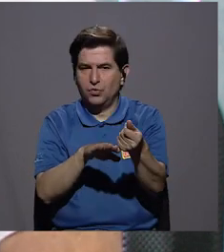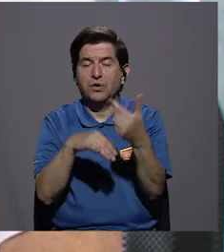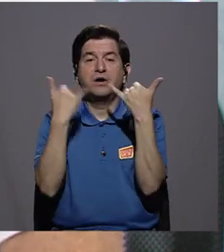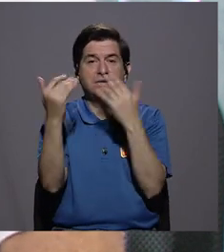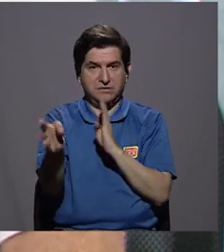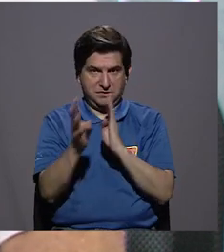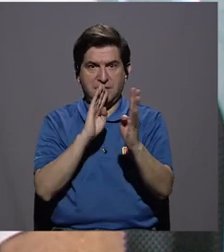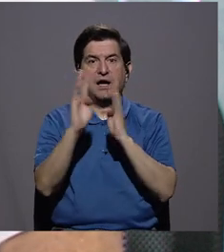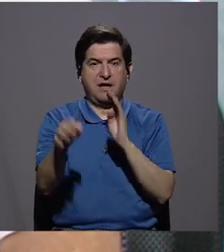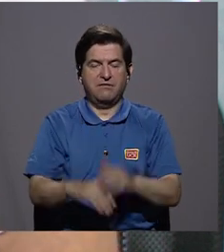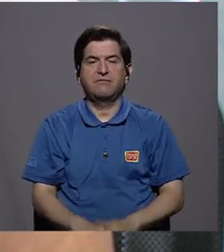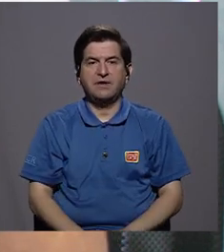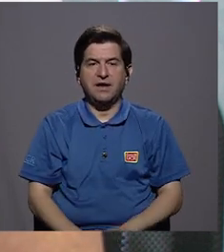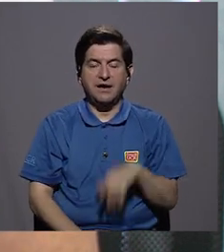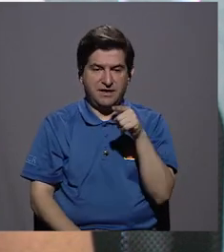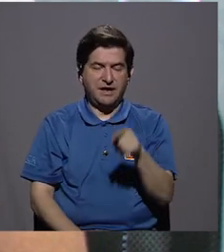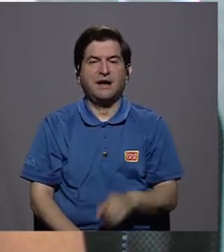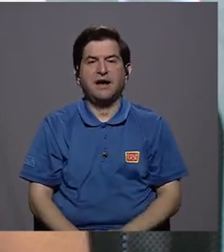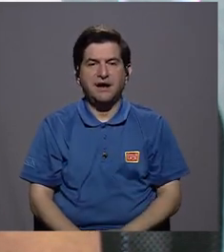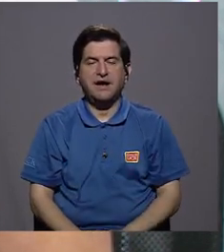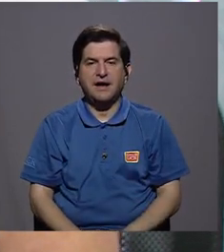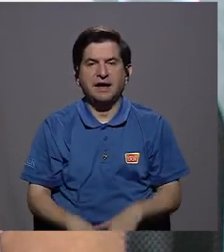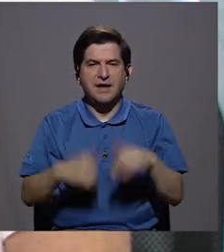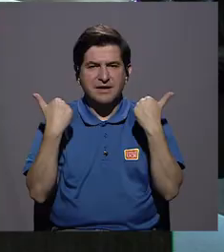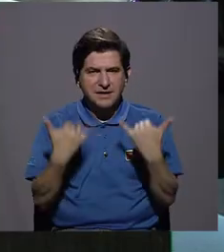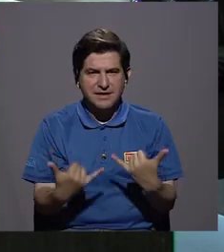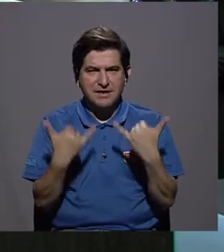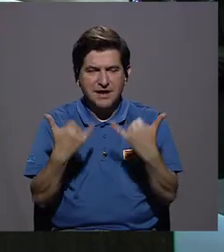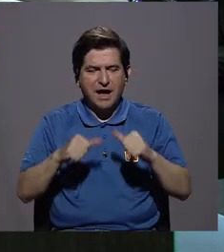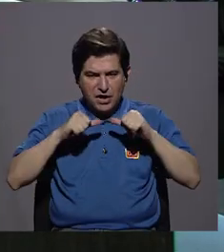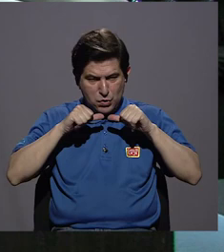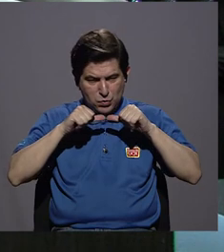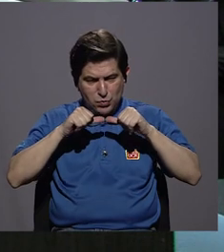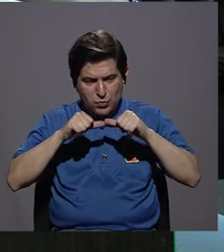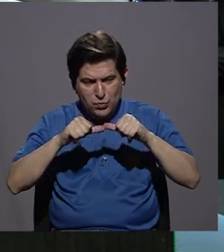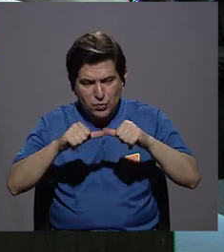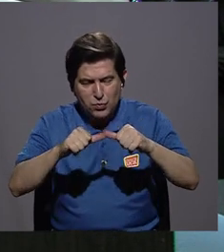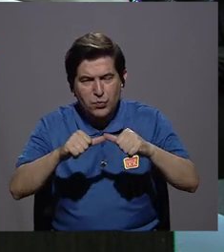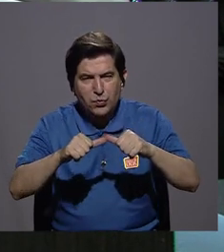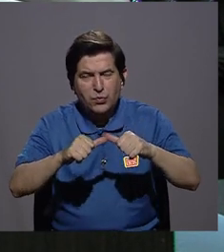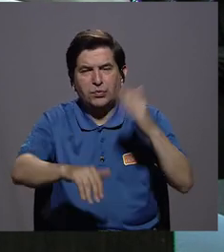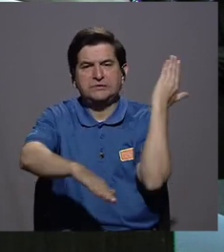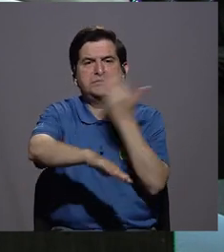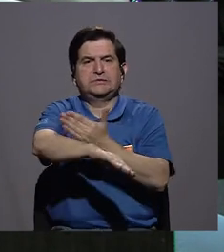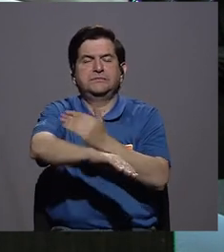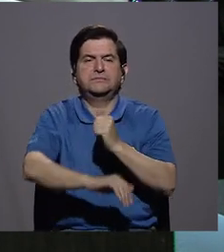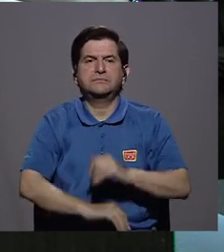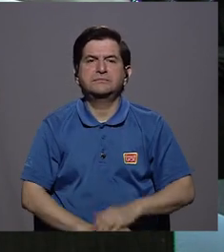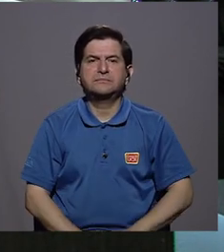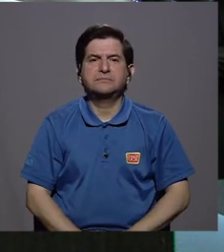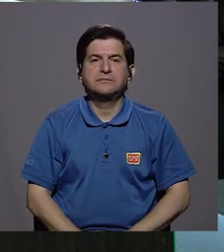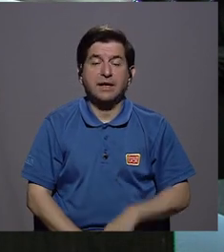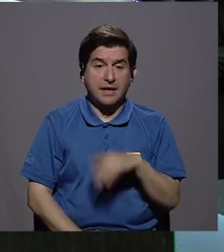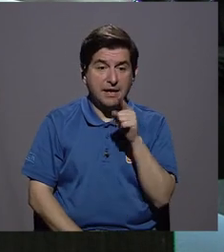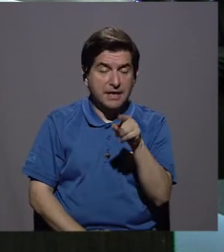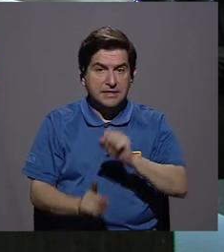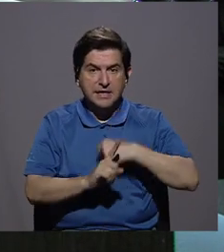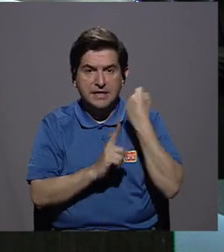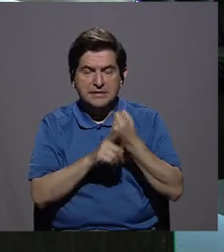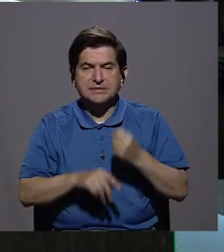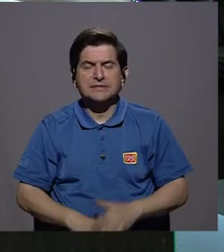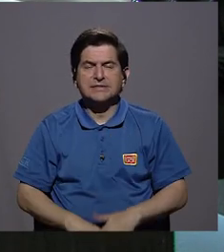ahí ya estamos hablando de que se nos ha cronificado el defecto o la lesión. Ya estamos hablando de que es una